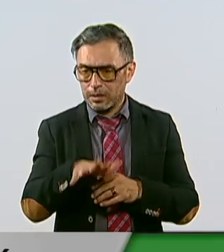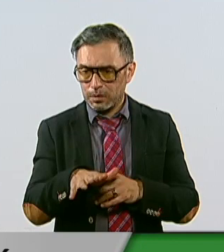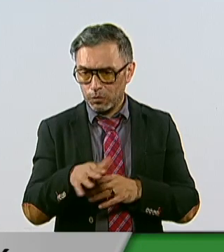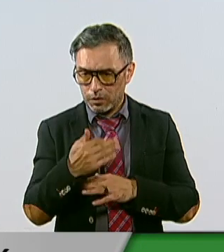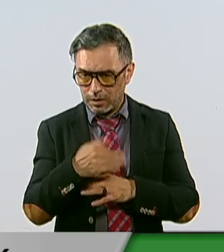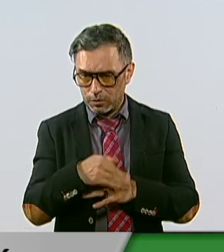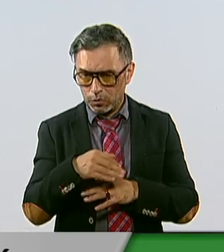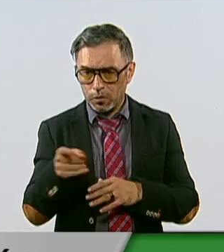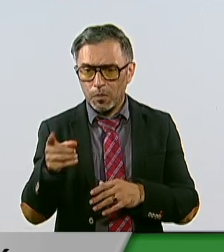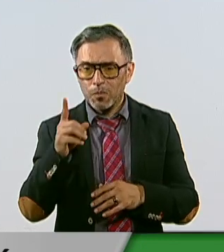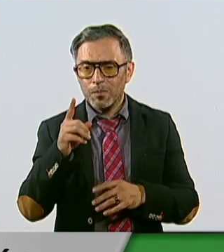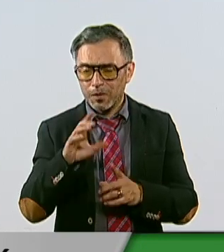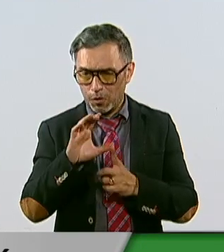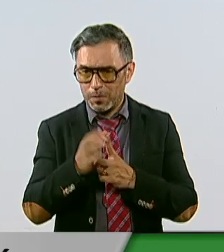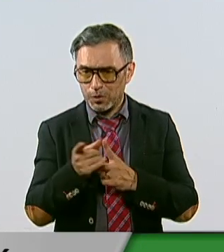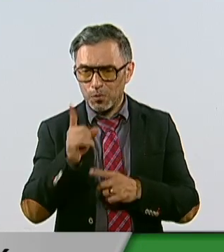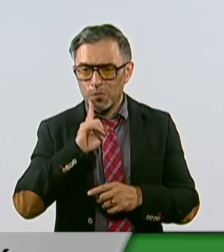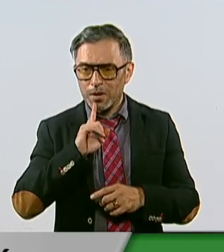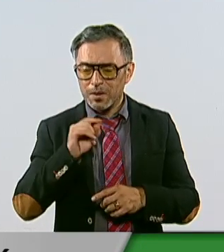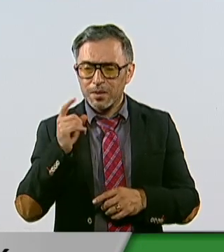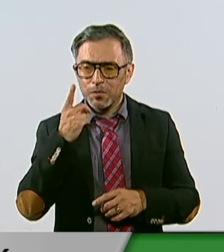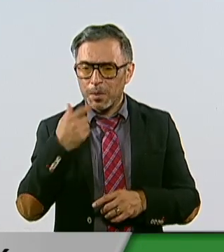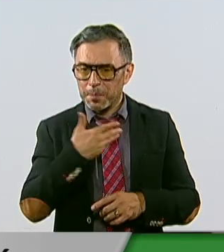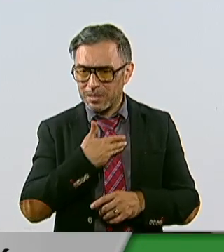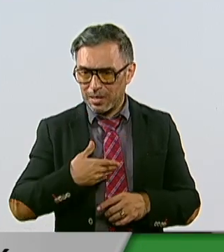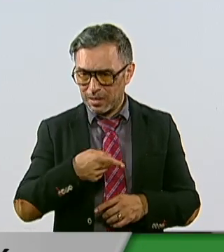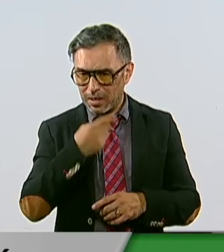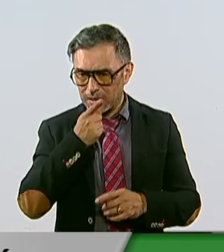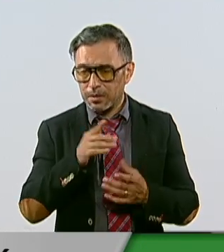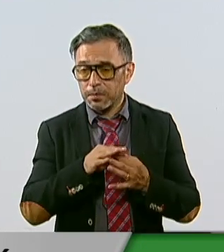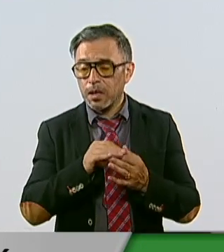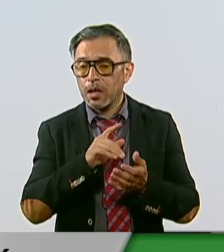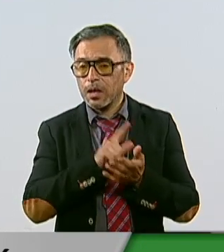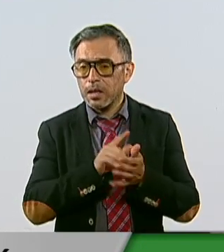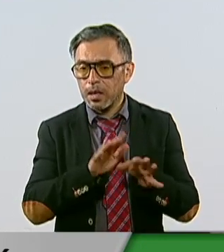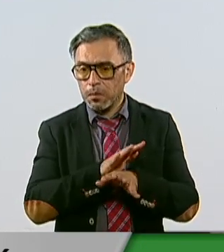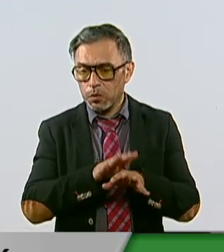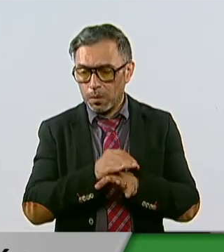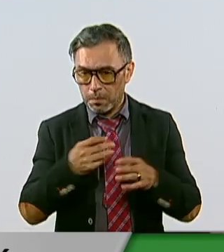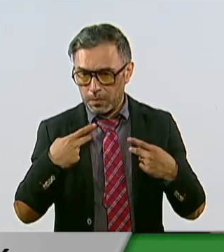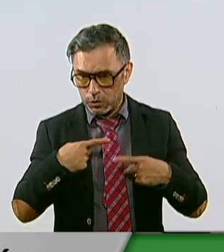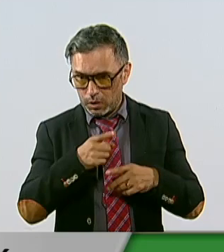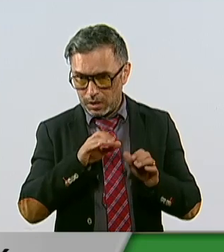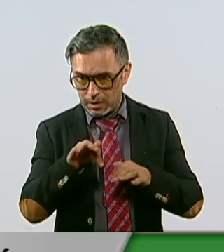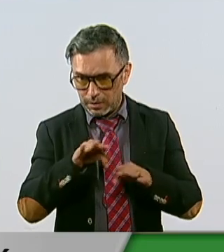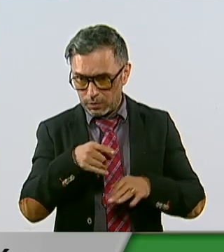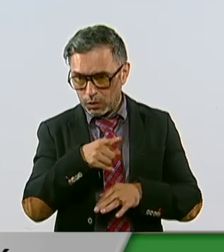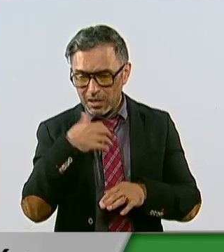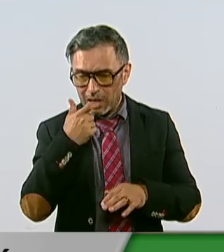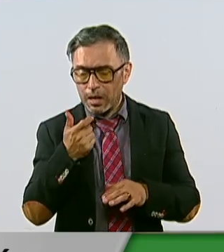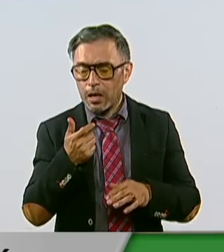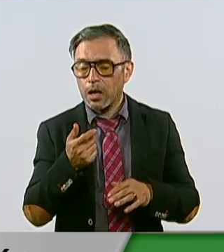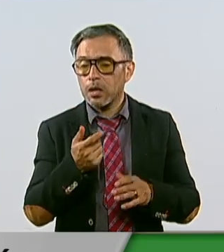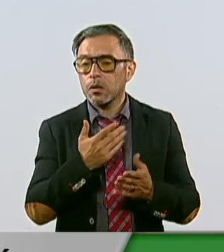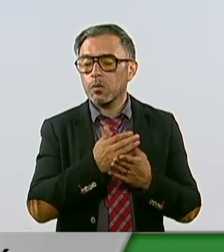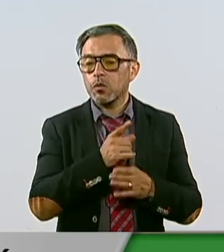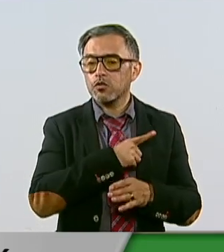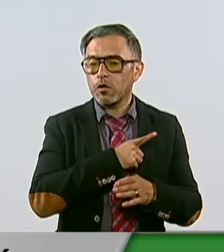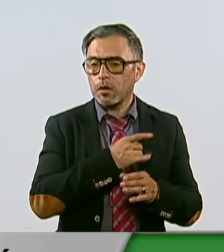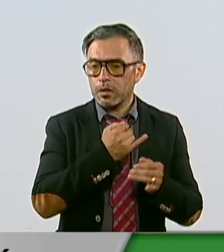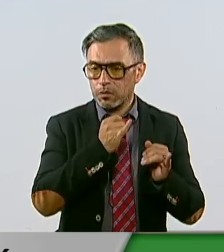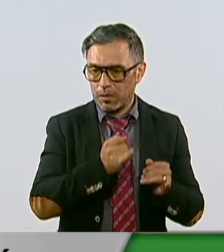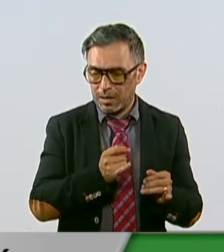La diputada presidenta de esta comisión explicó que con esta reforma, si la persona trabajadora quisiera cambiar de cuenta individual al décimo